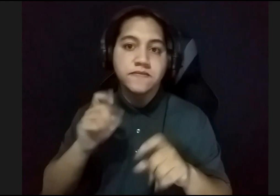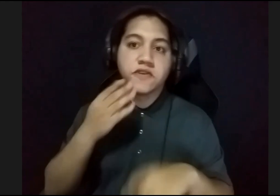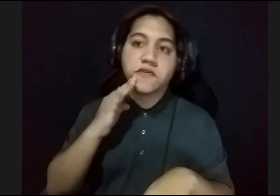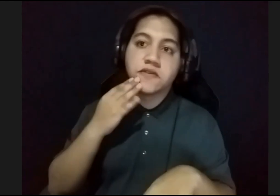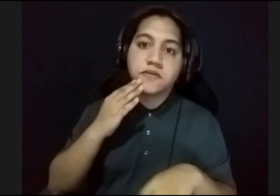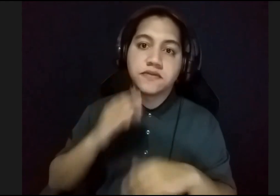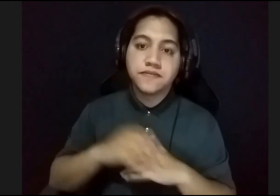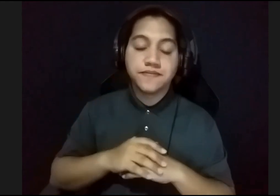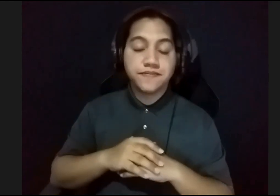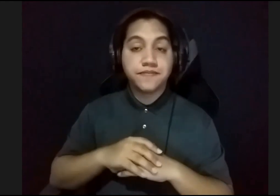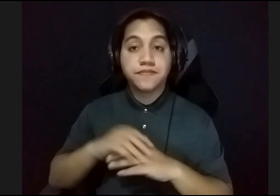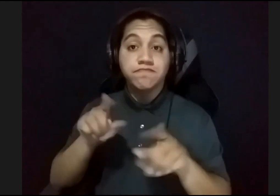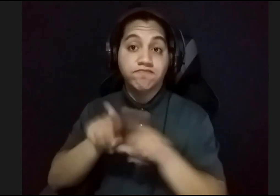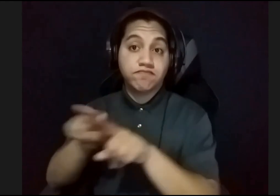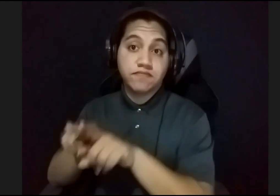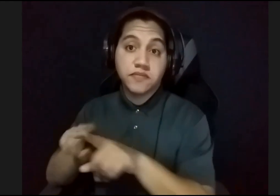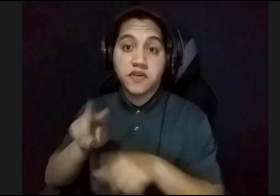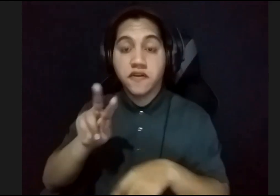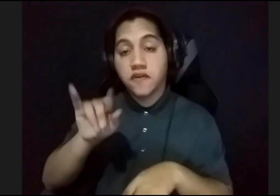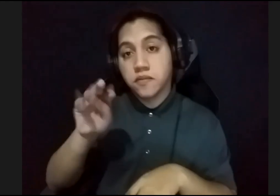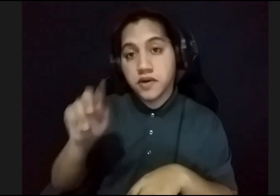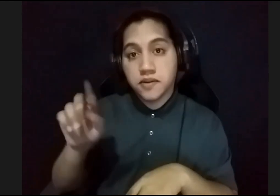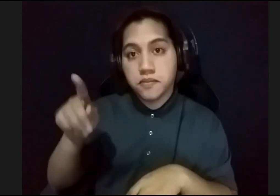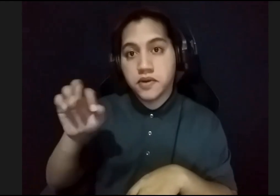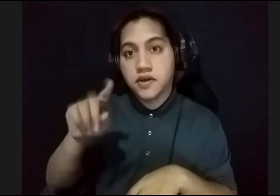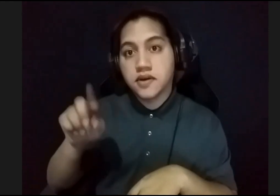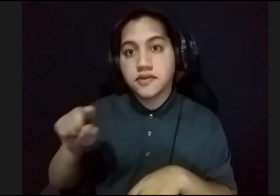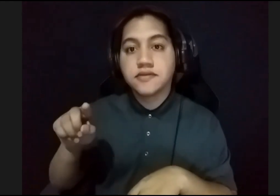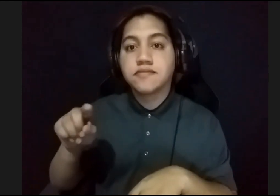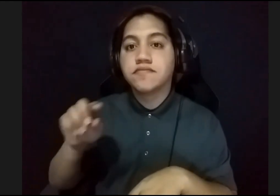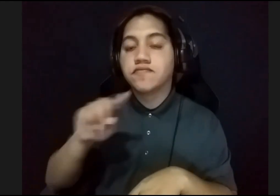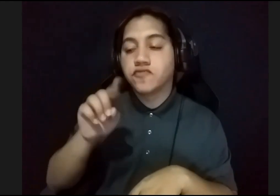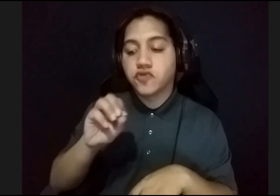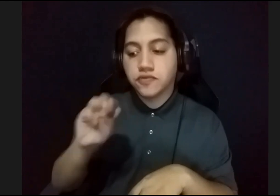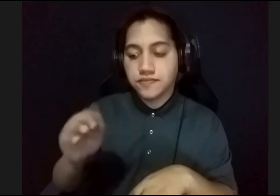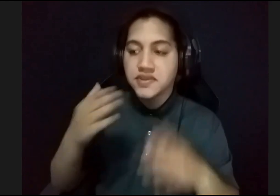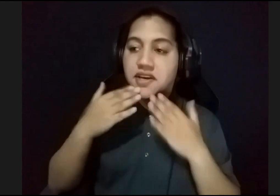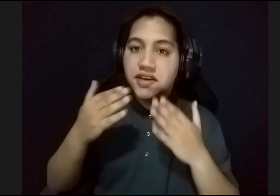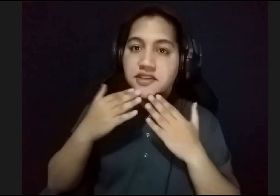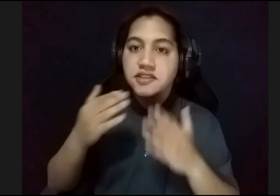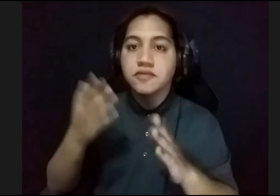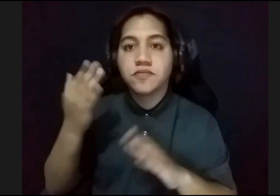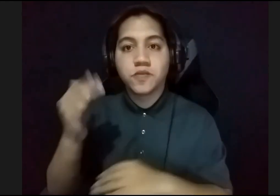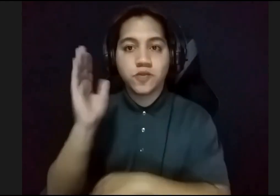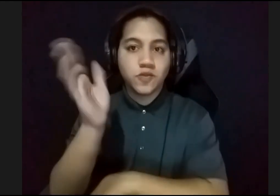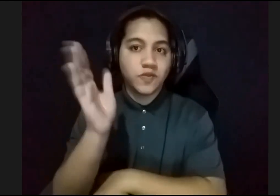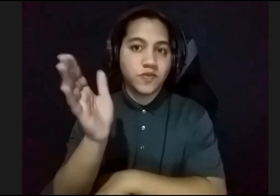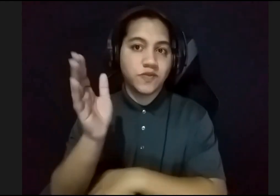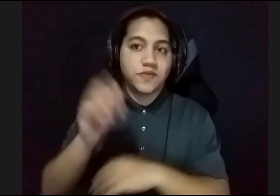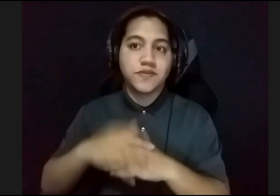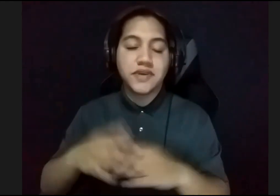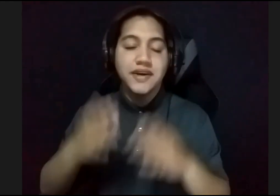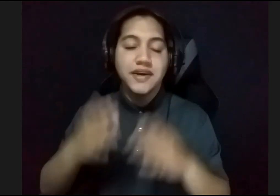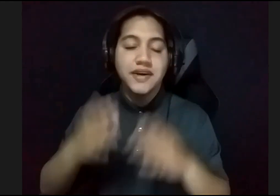De igual manera, Vilma Pérez aquí en Zoom. Muchísimas gracias por la presentación. Gracias a todos.